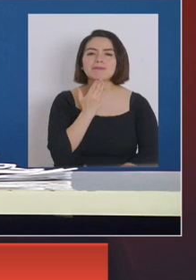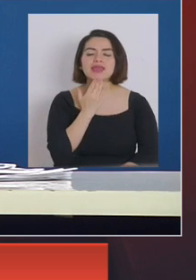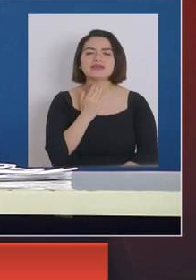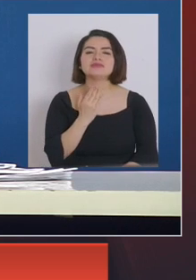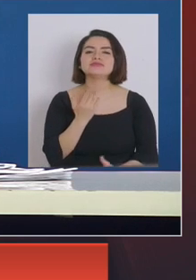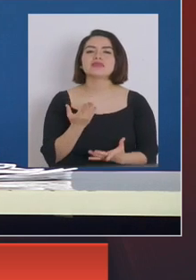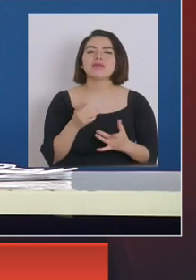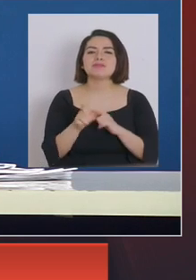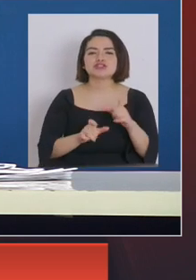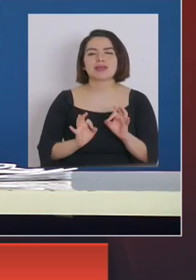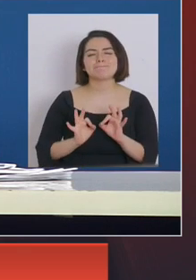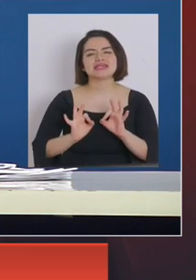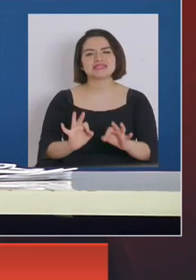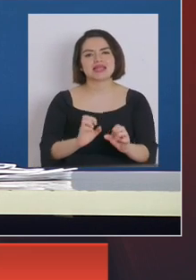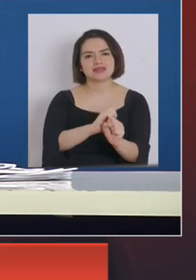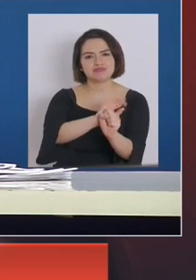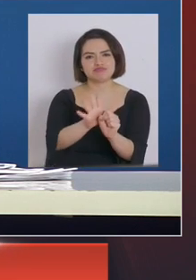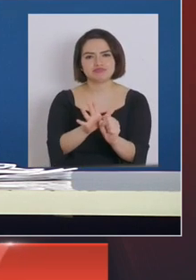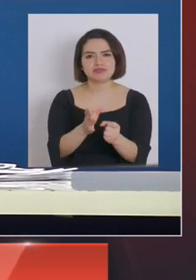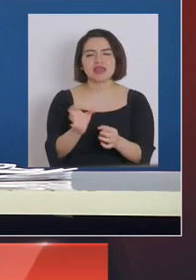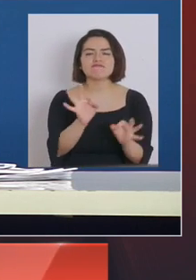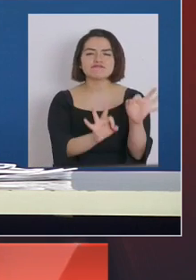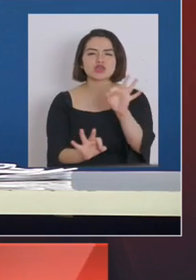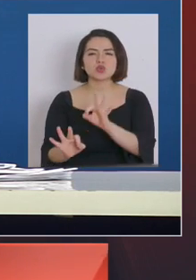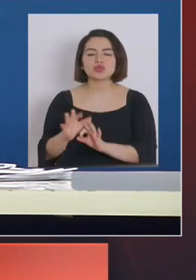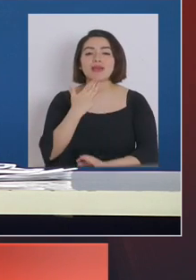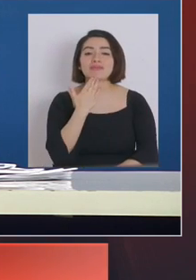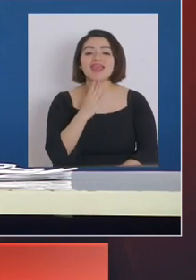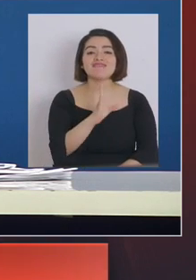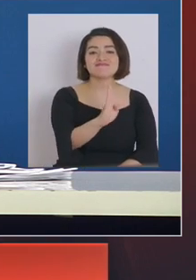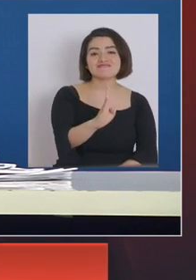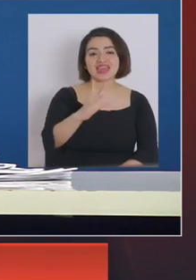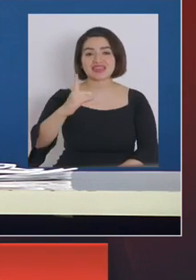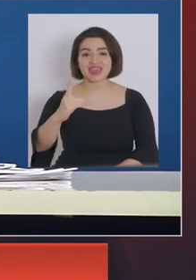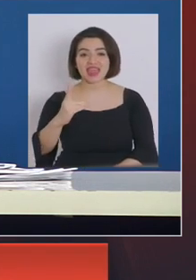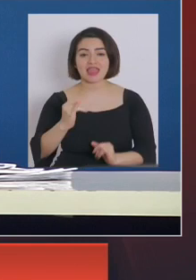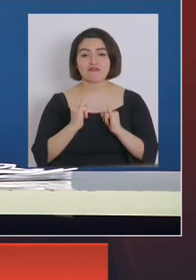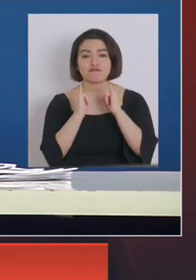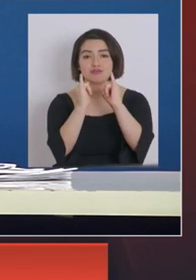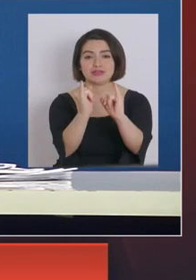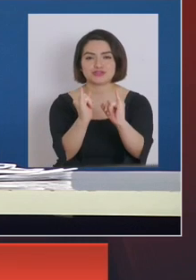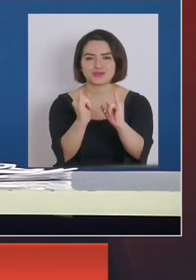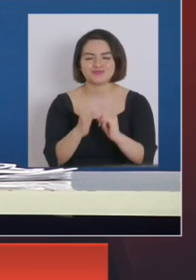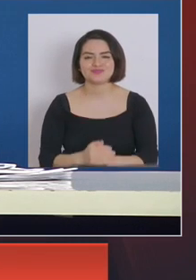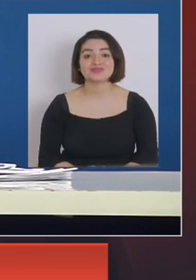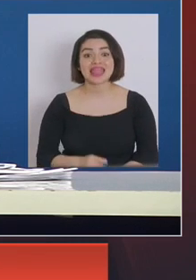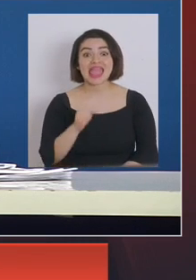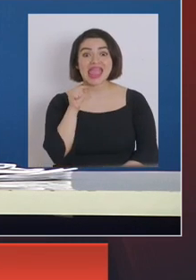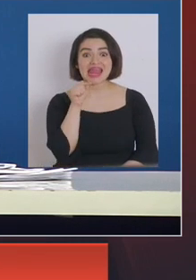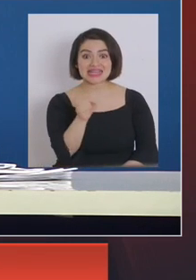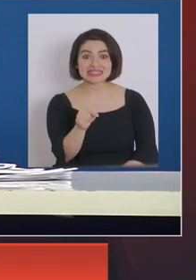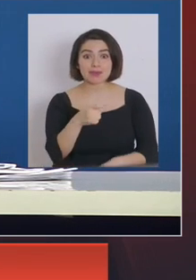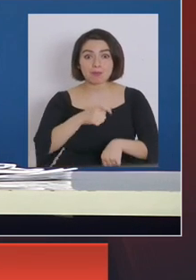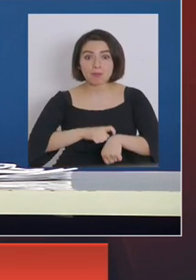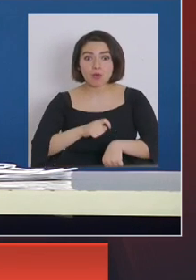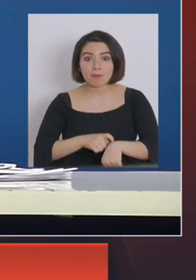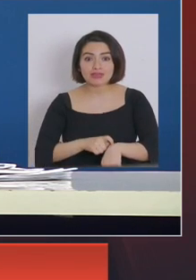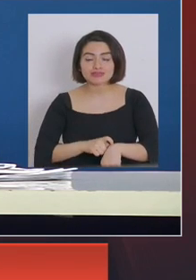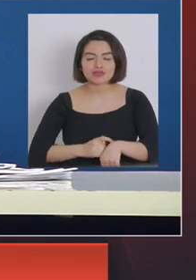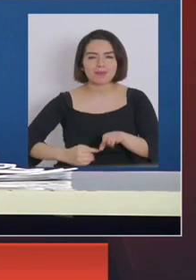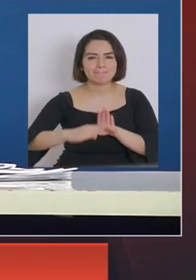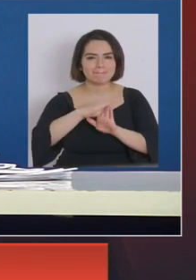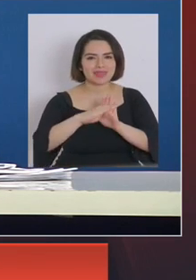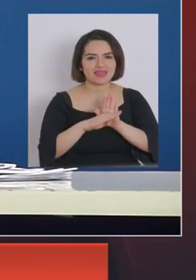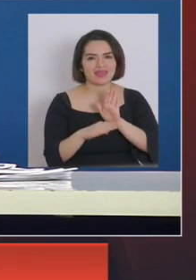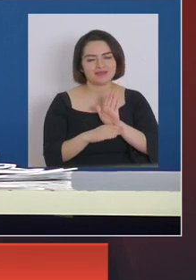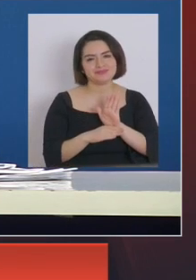epidemiología y bases de datos. Y en ese momento se tomarán las medidas o se comunicarán las medidas. No puedo